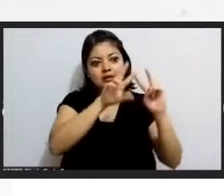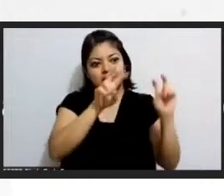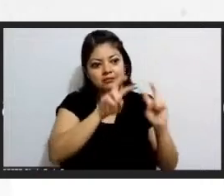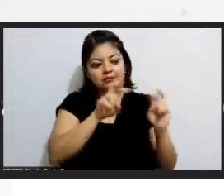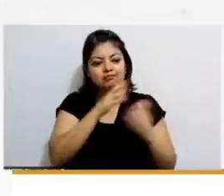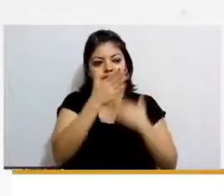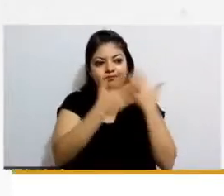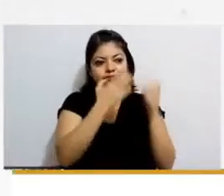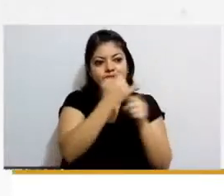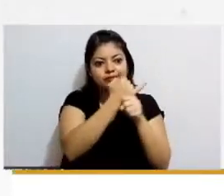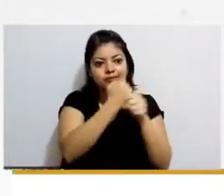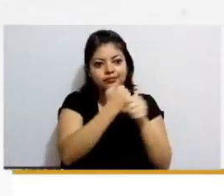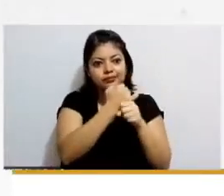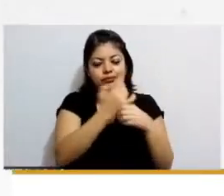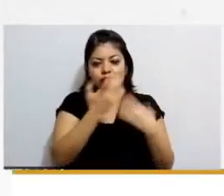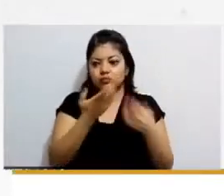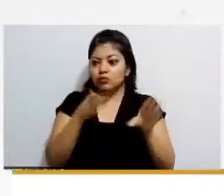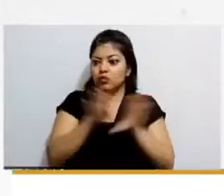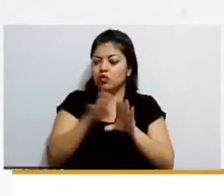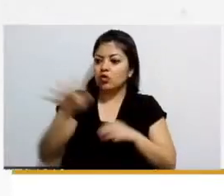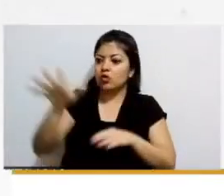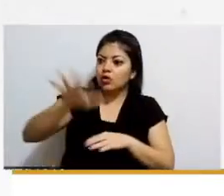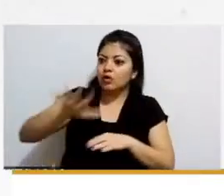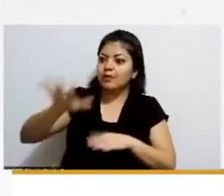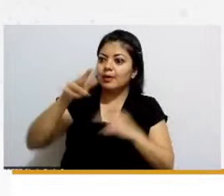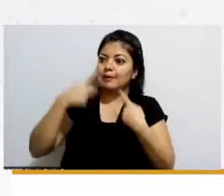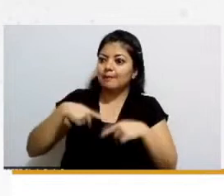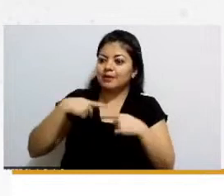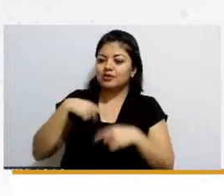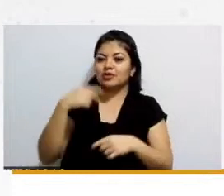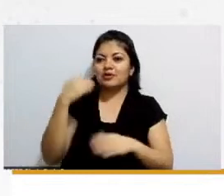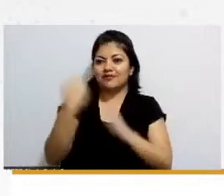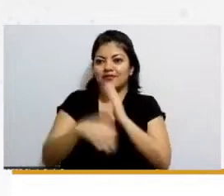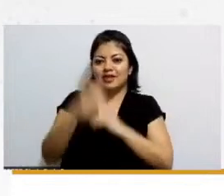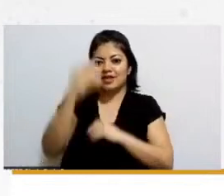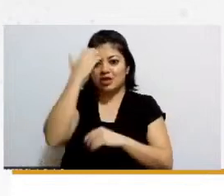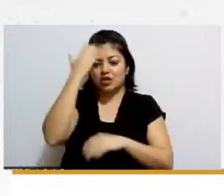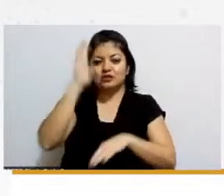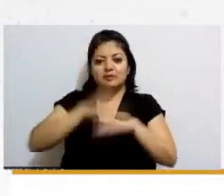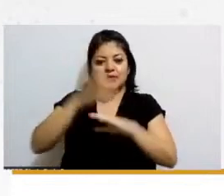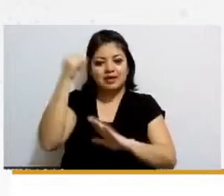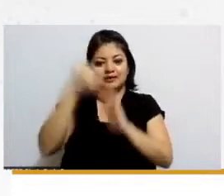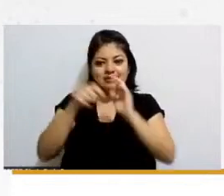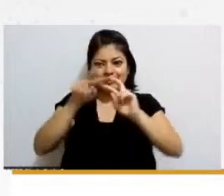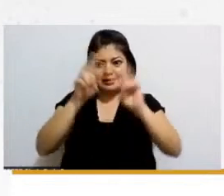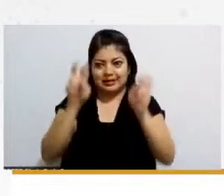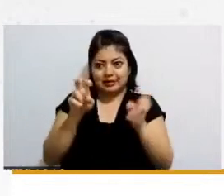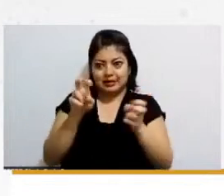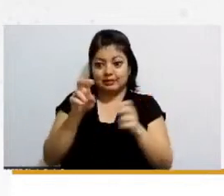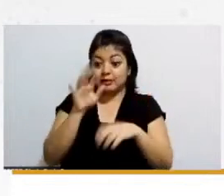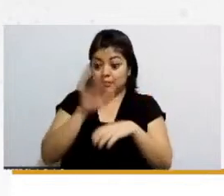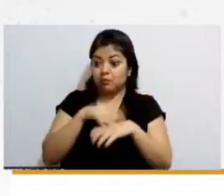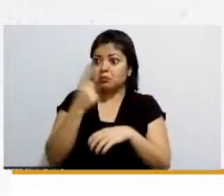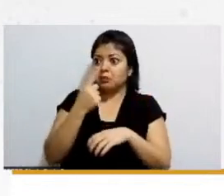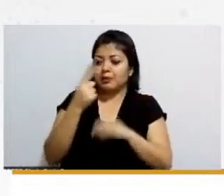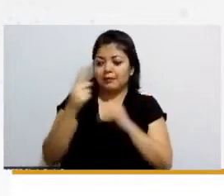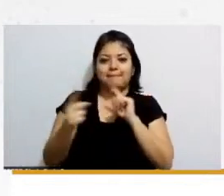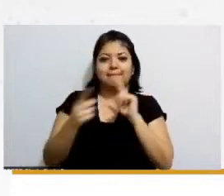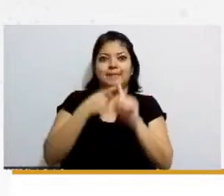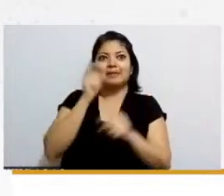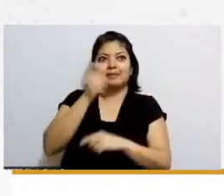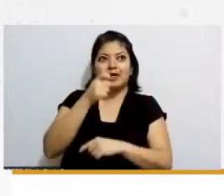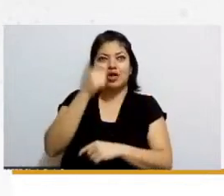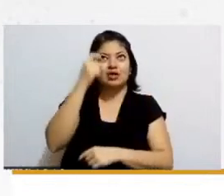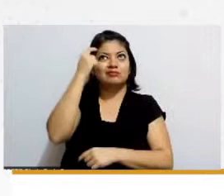cómo hacer que la gente vaya conociendo más de estos temas porque primero es el conocimiento y por eso y ya para concluir